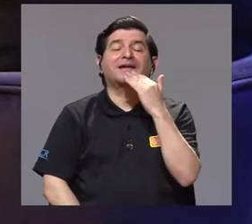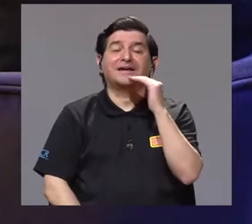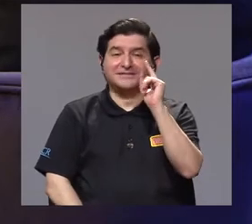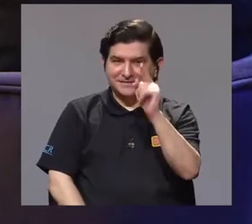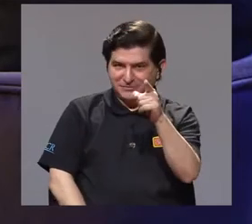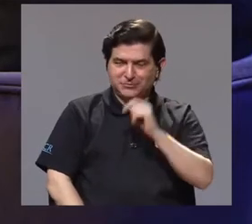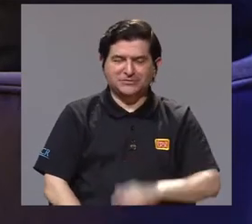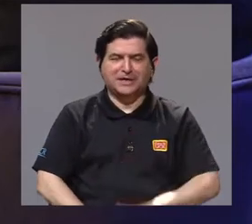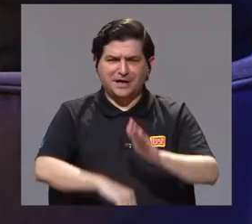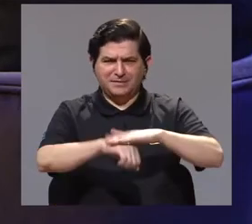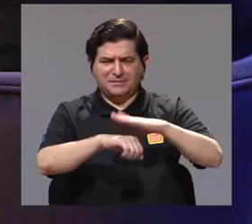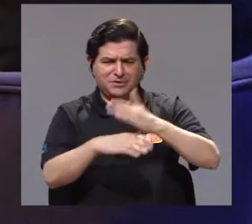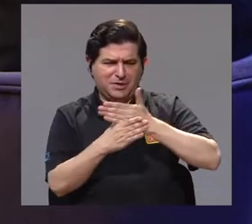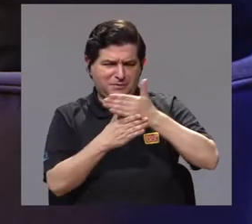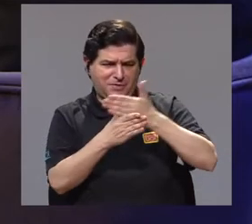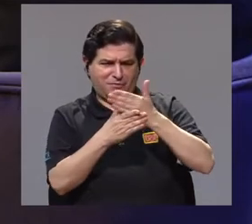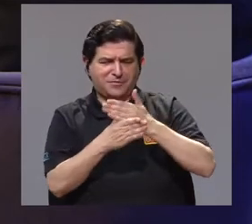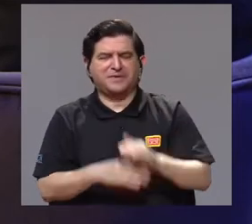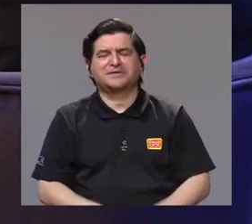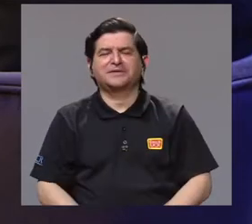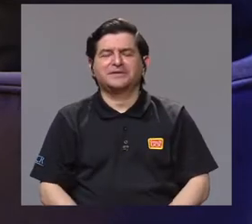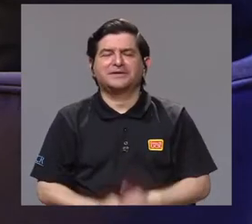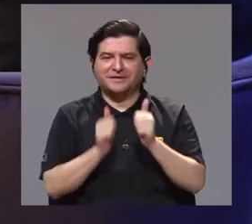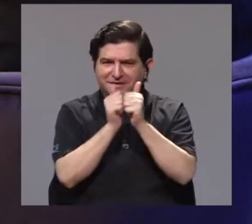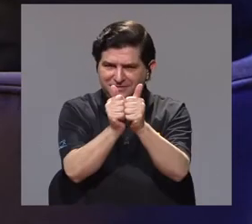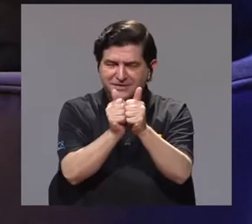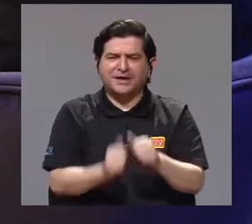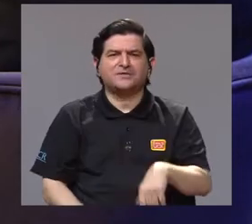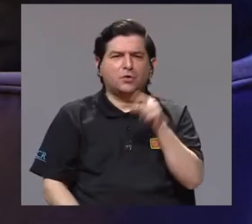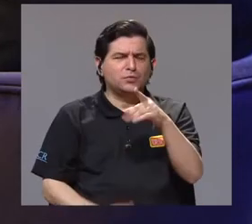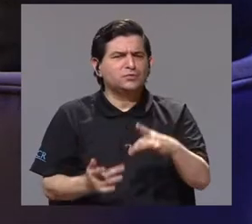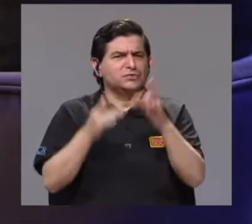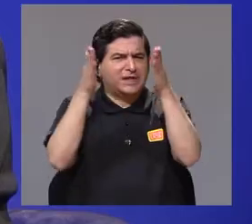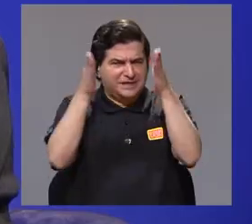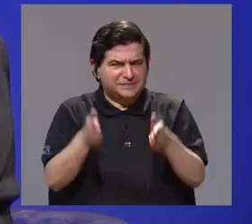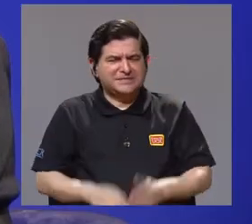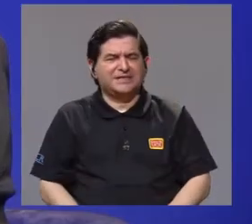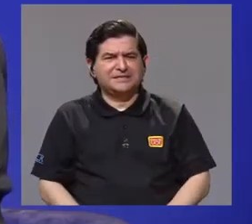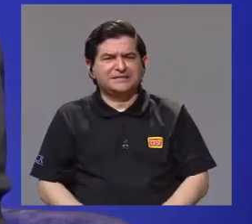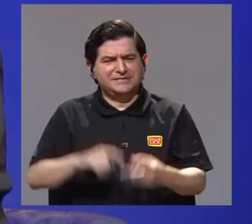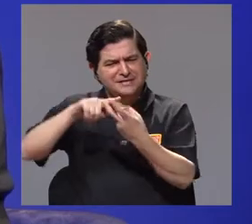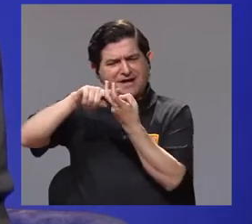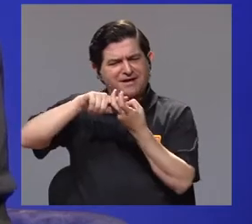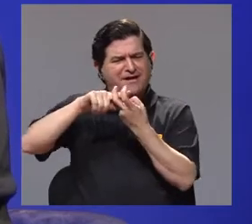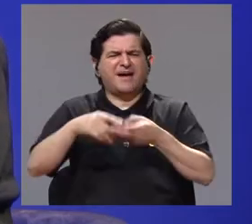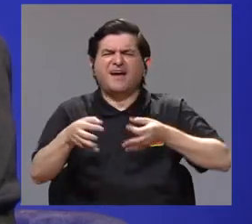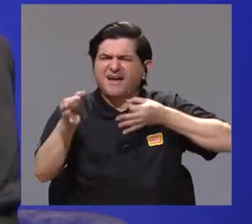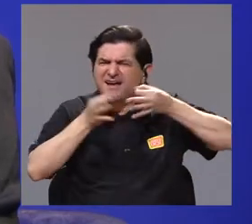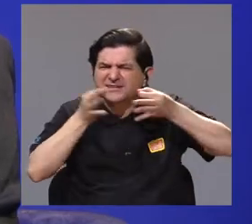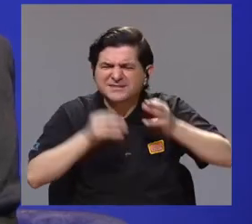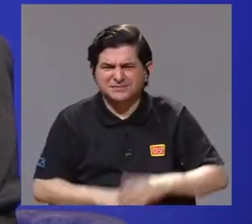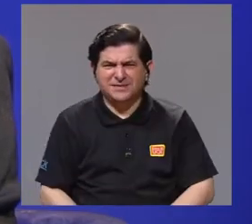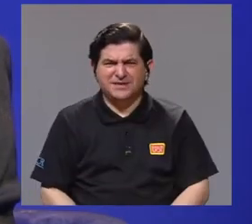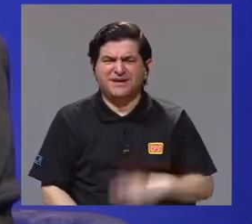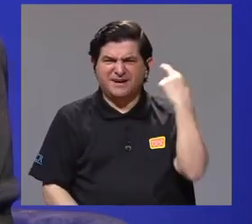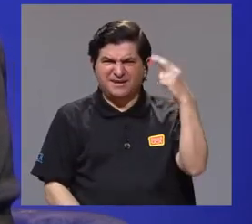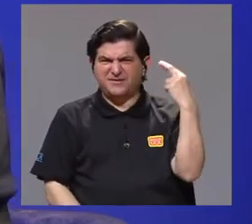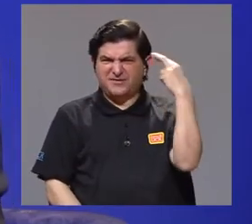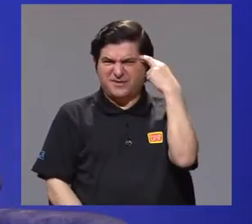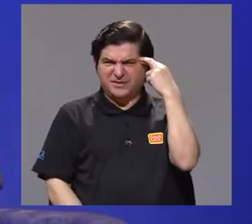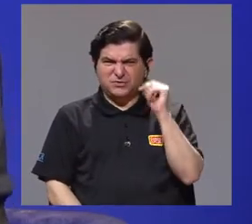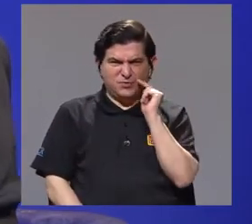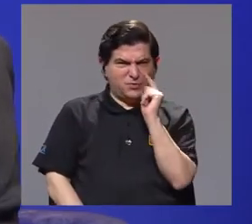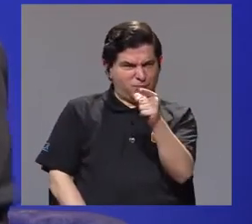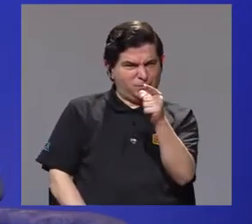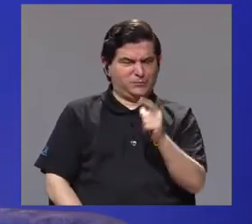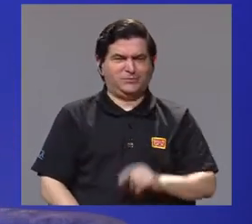Bueno, gracias a usted por permitirme compartir un ratito con ustedes. Usted es experto en murciélagos. Coméntenos qué lo